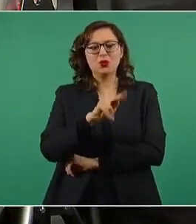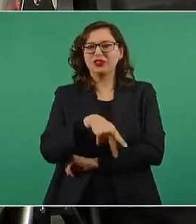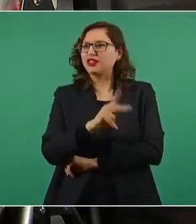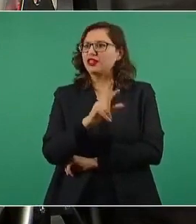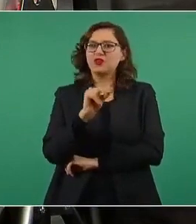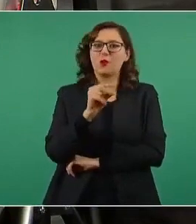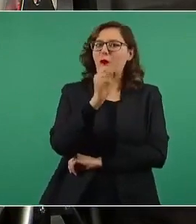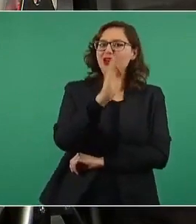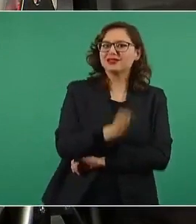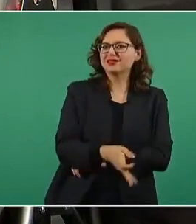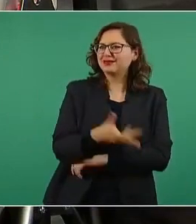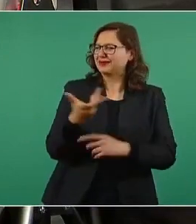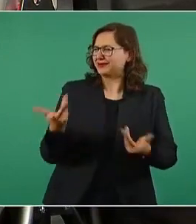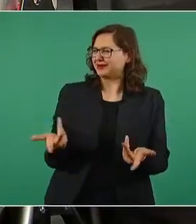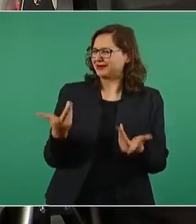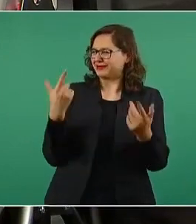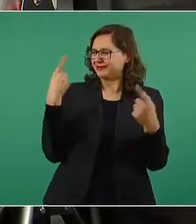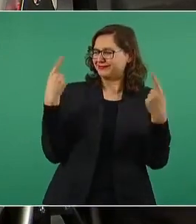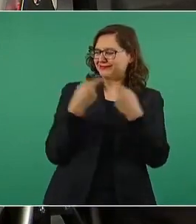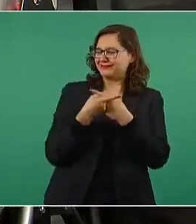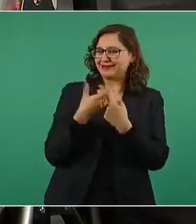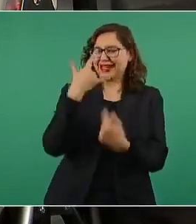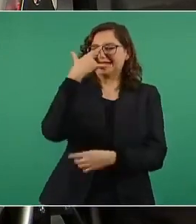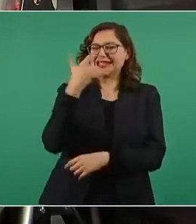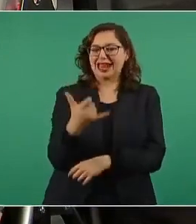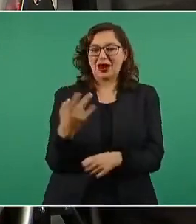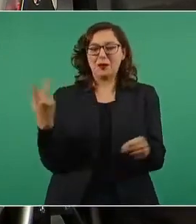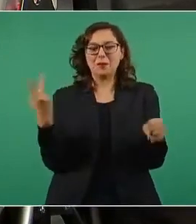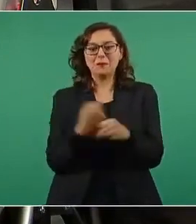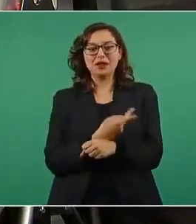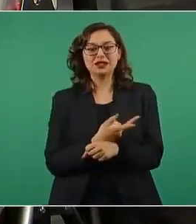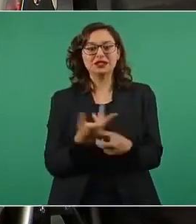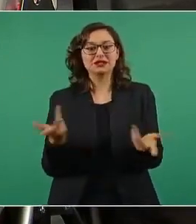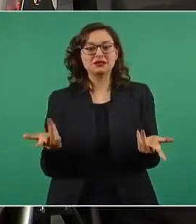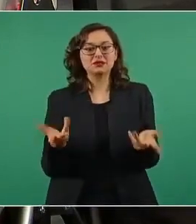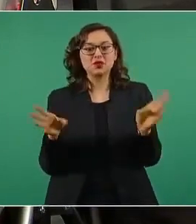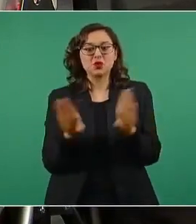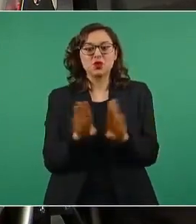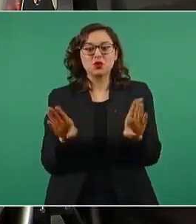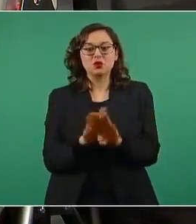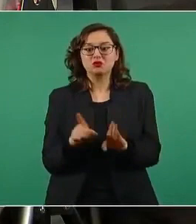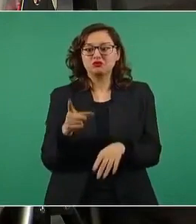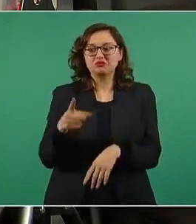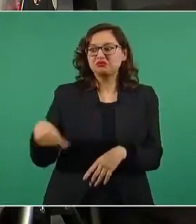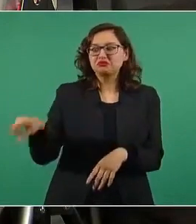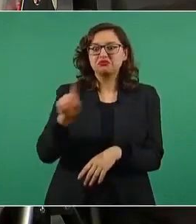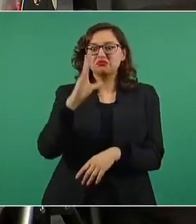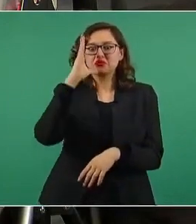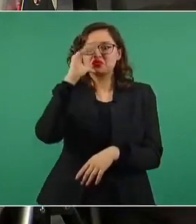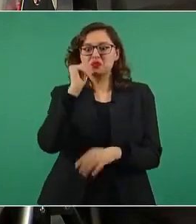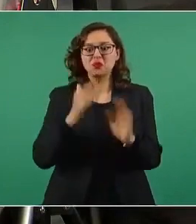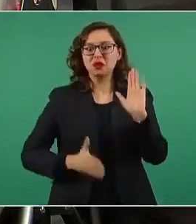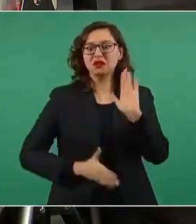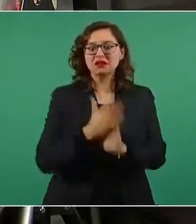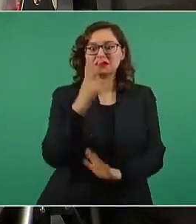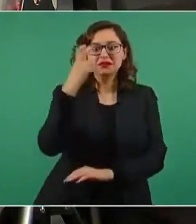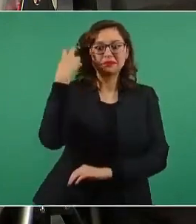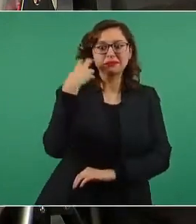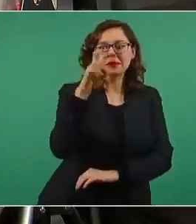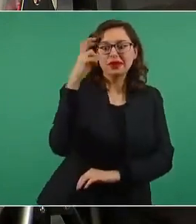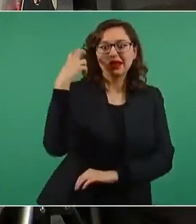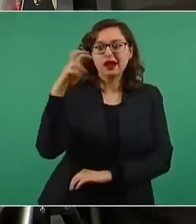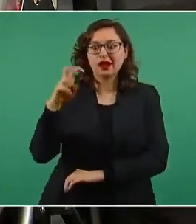manera se les dará apoyo para que esto no ocurra, porque es un tema también como de